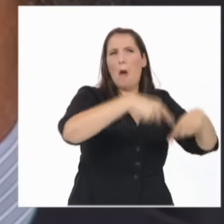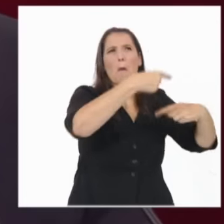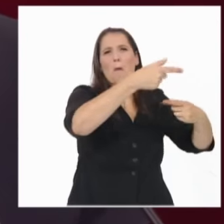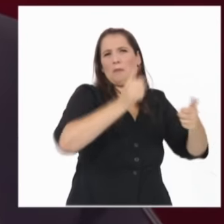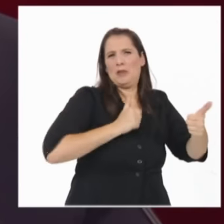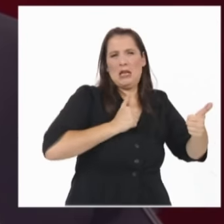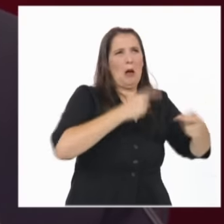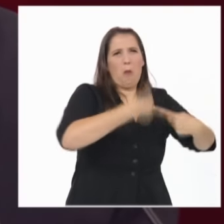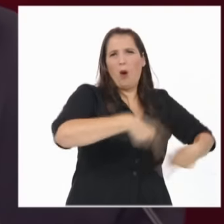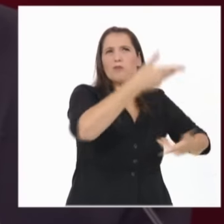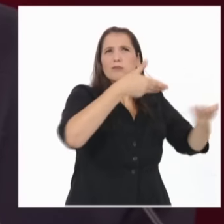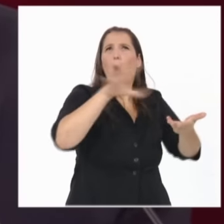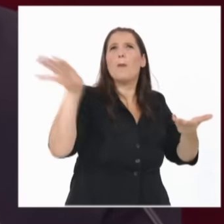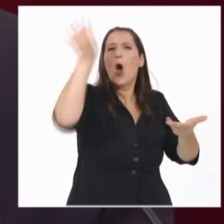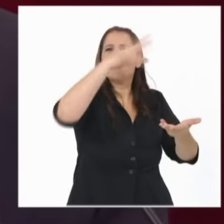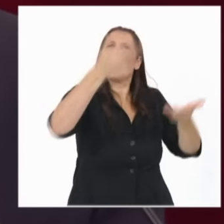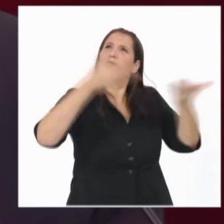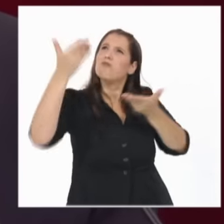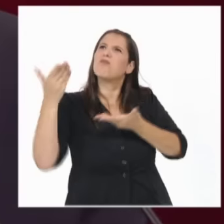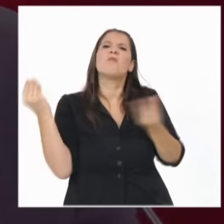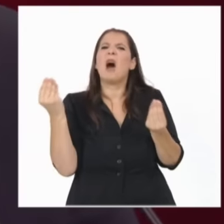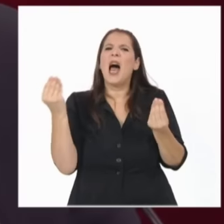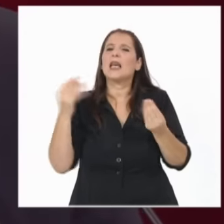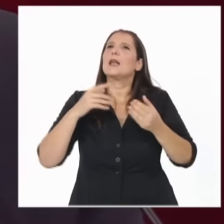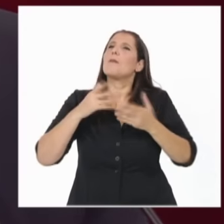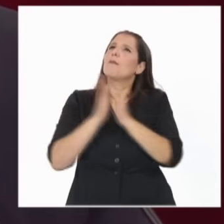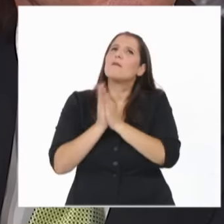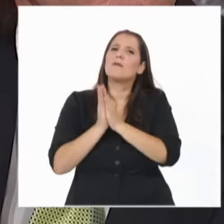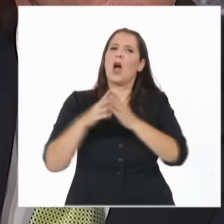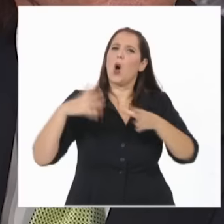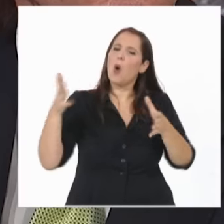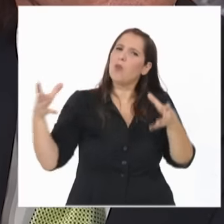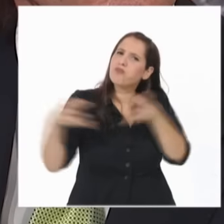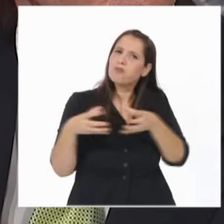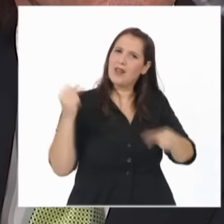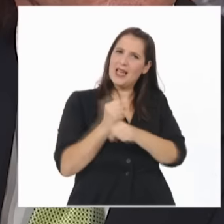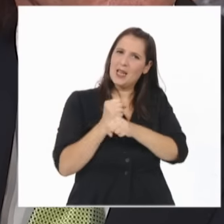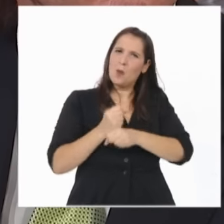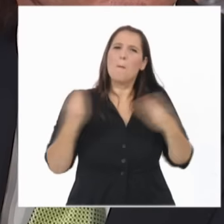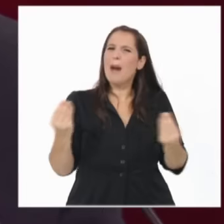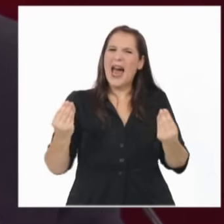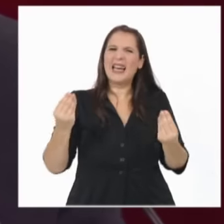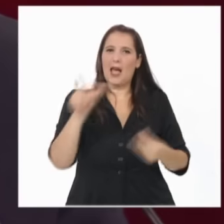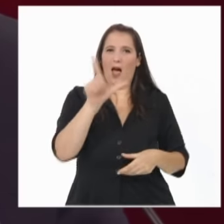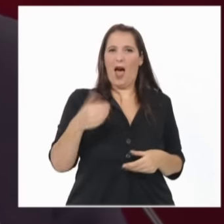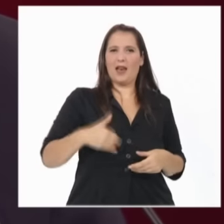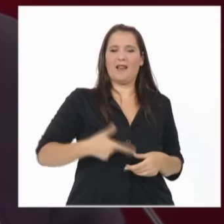organizaciones de todas las provincias, a asumir el compromiso juntos, Argentina sin narcotráfico.